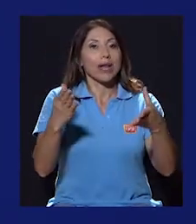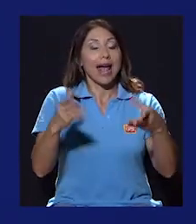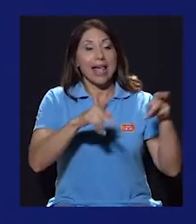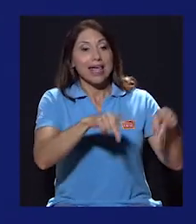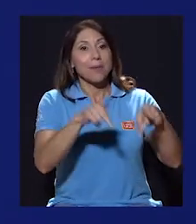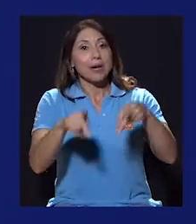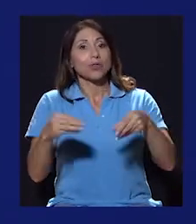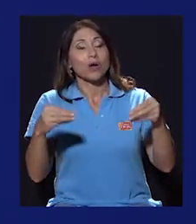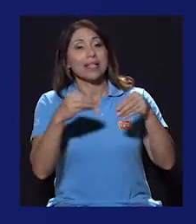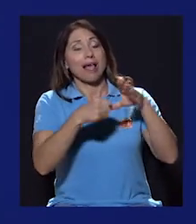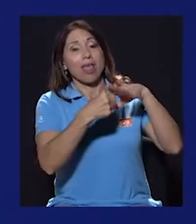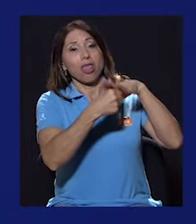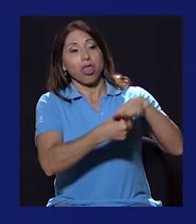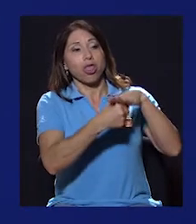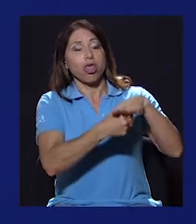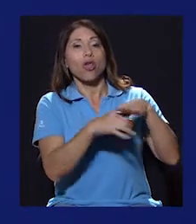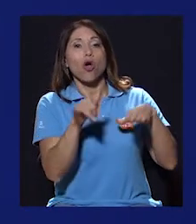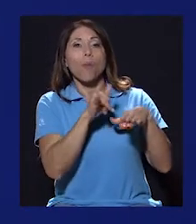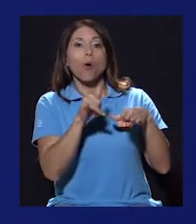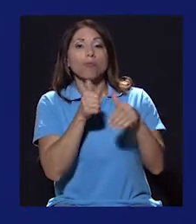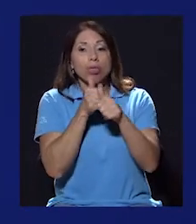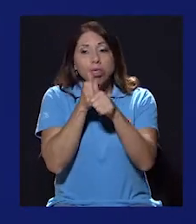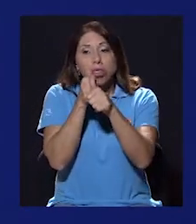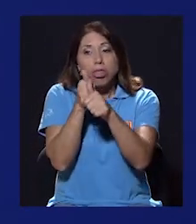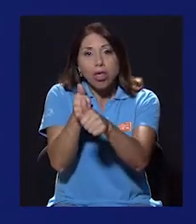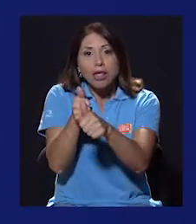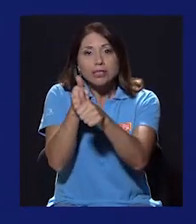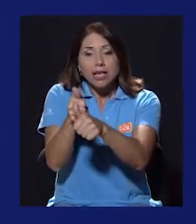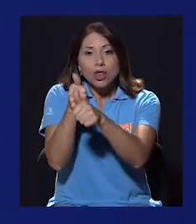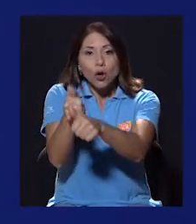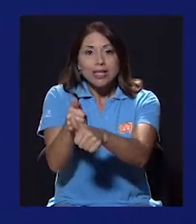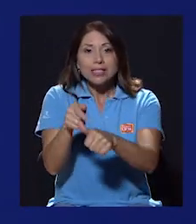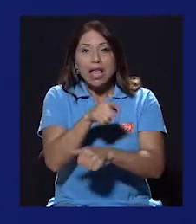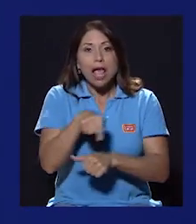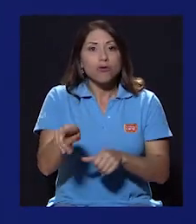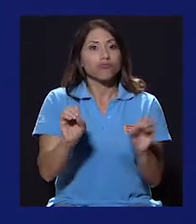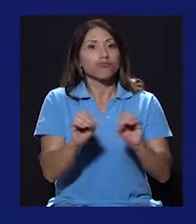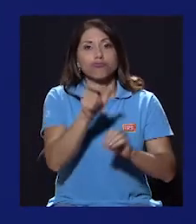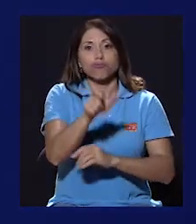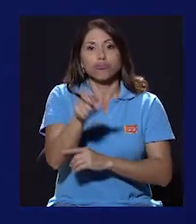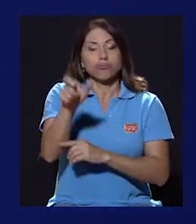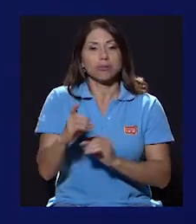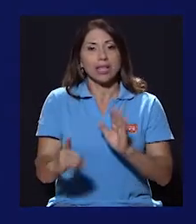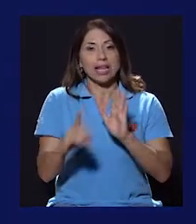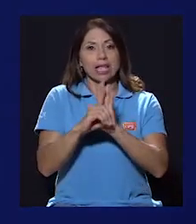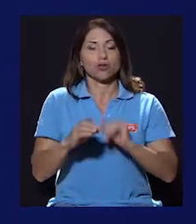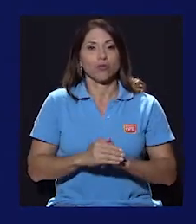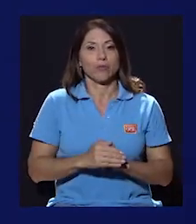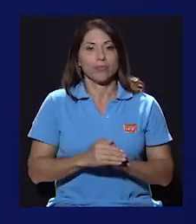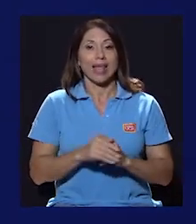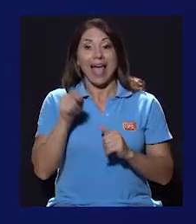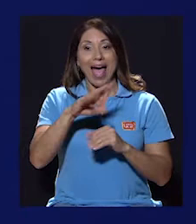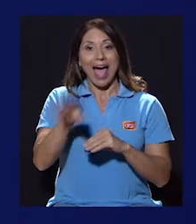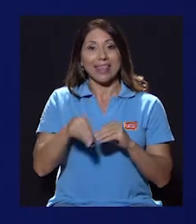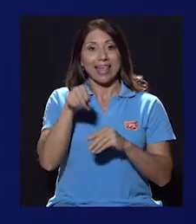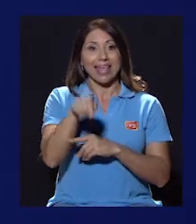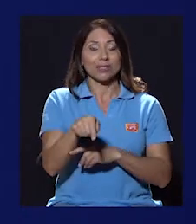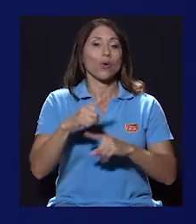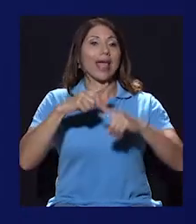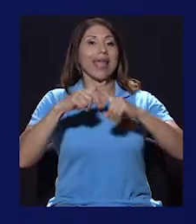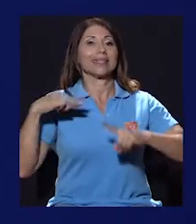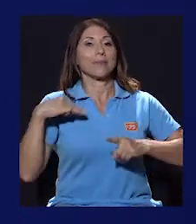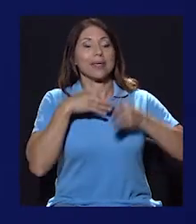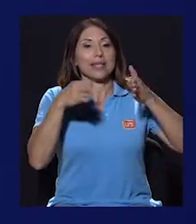marginados al papel de dóciles seguidores no sujetos de derecho. Se suma a los señalamientos el